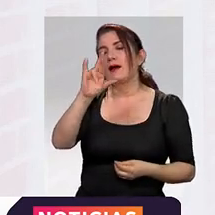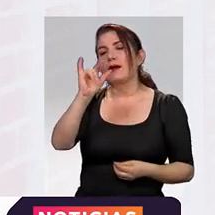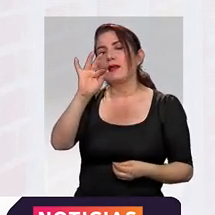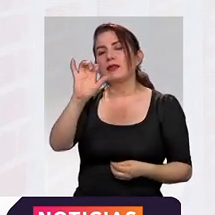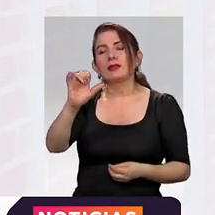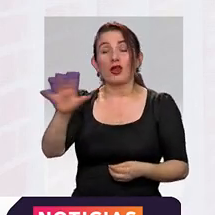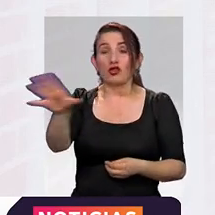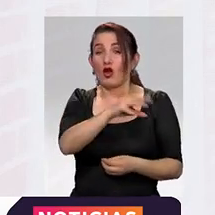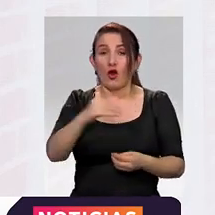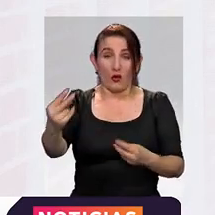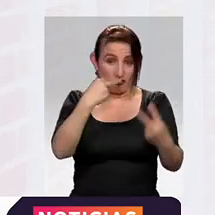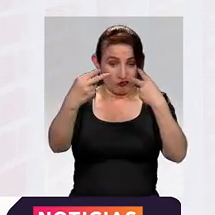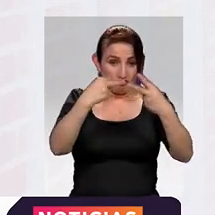ciudadanía bogotana a participar.